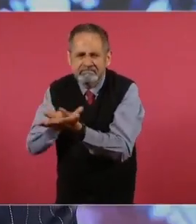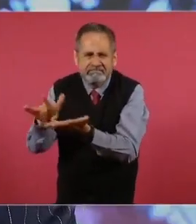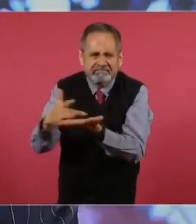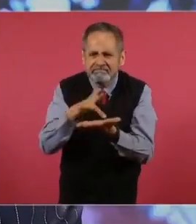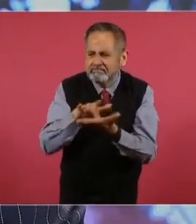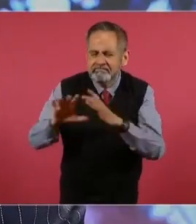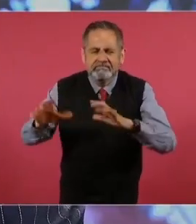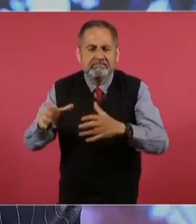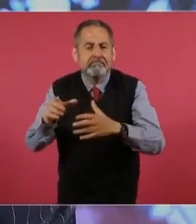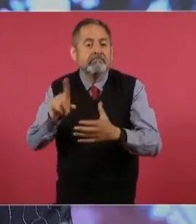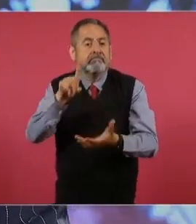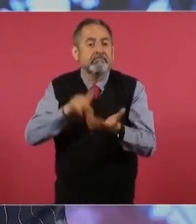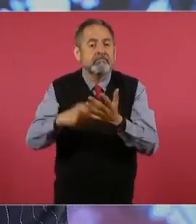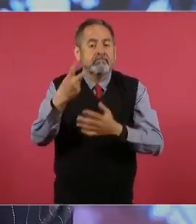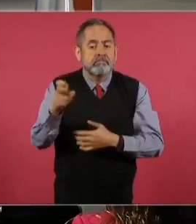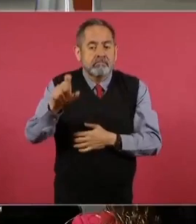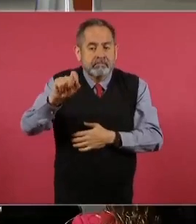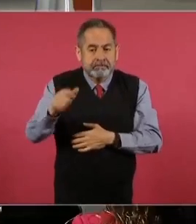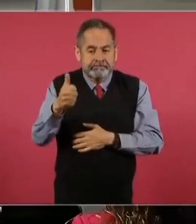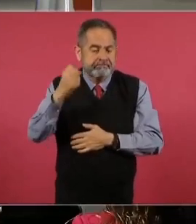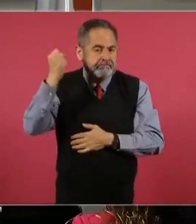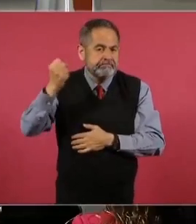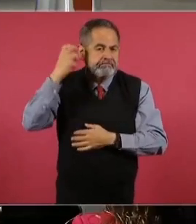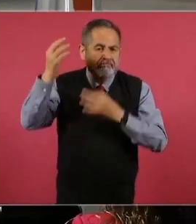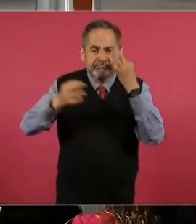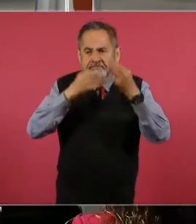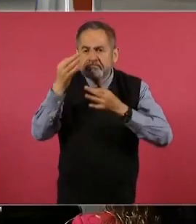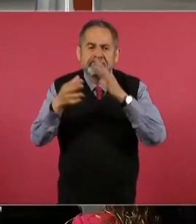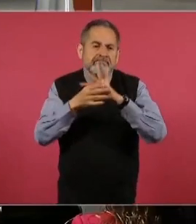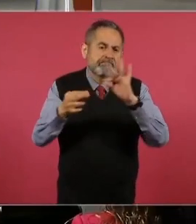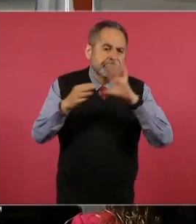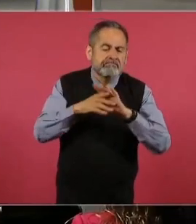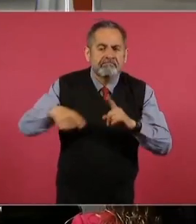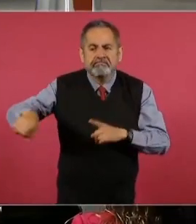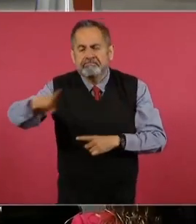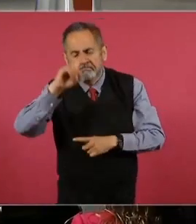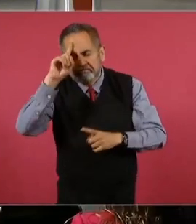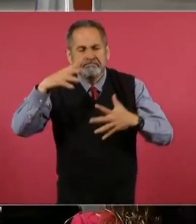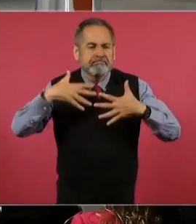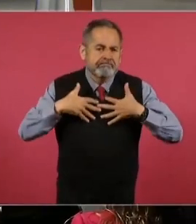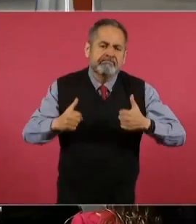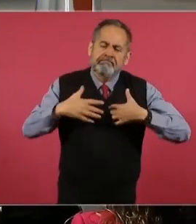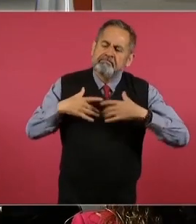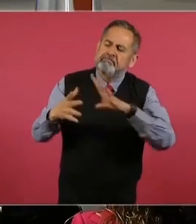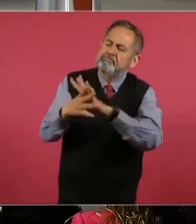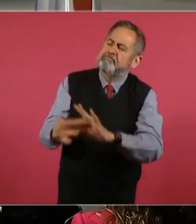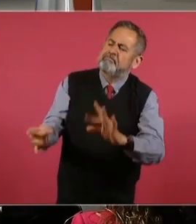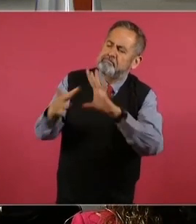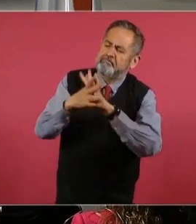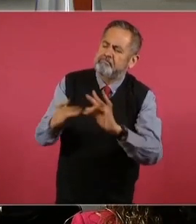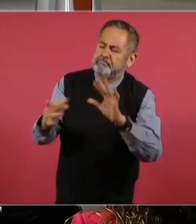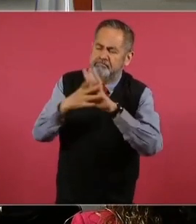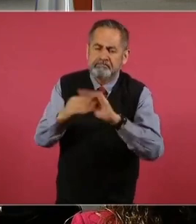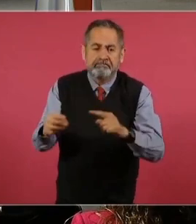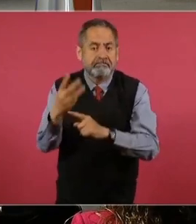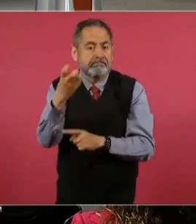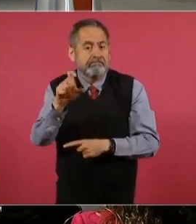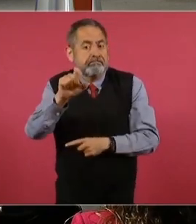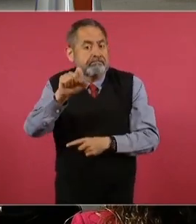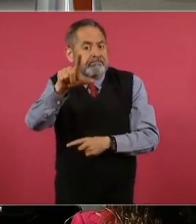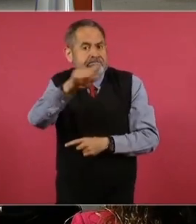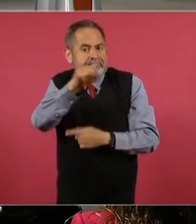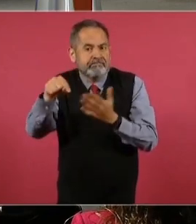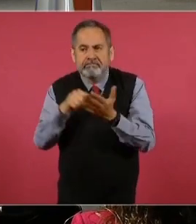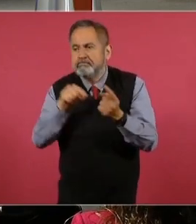226 pláticas de sensibilización y se han impulsado 327 jornadas de